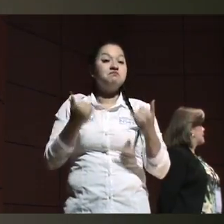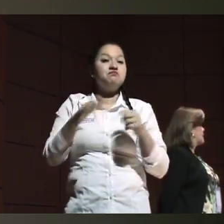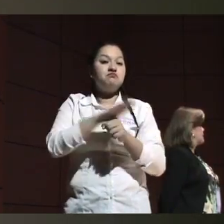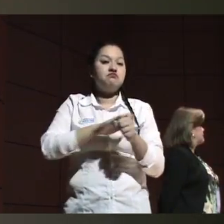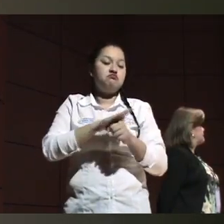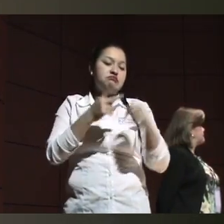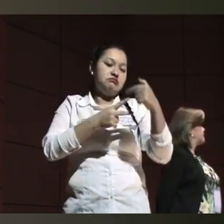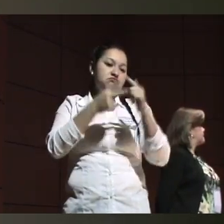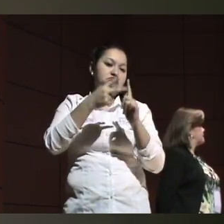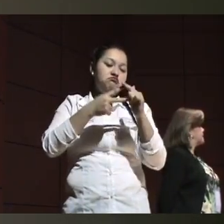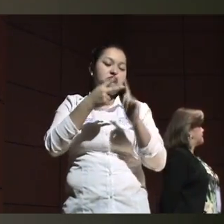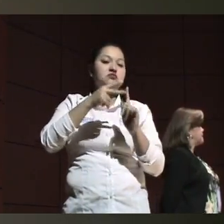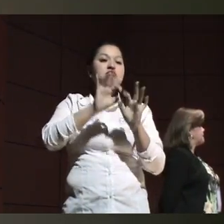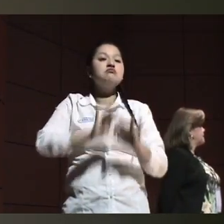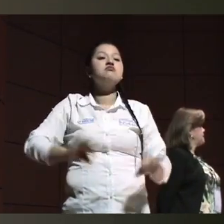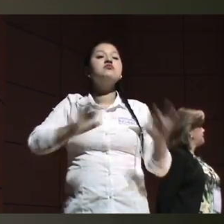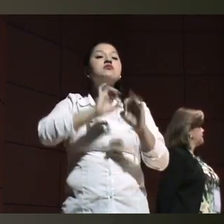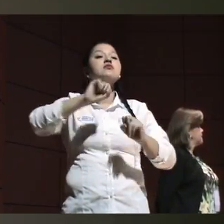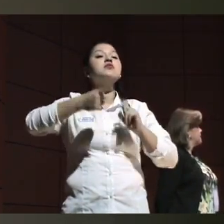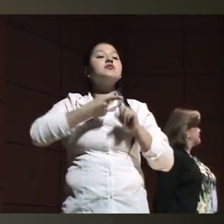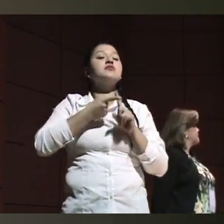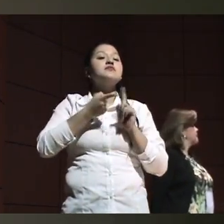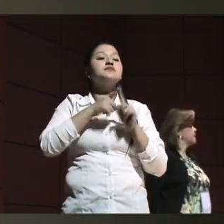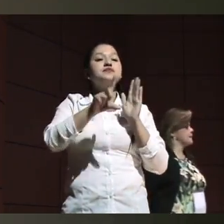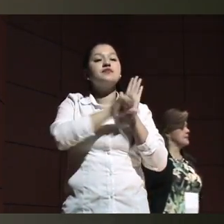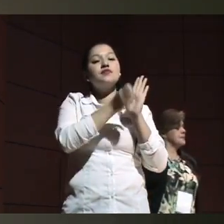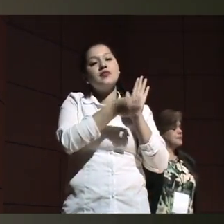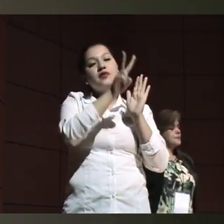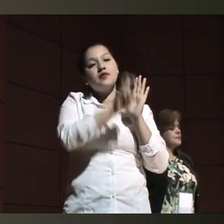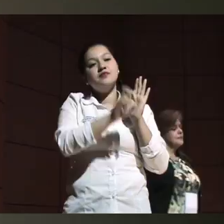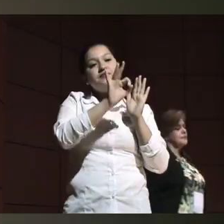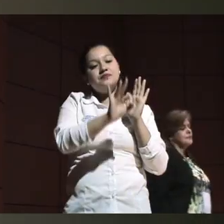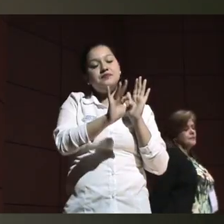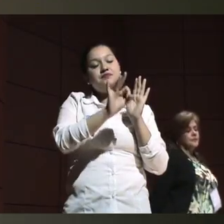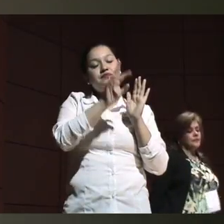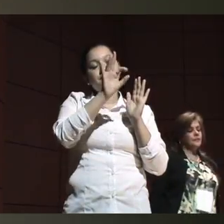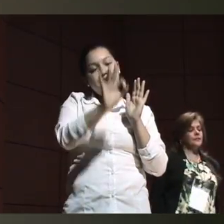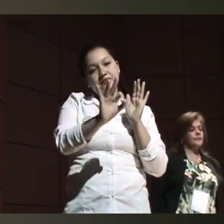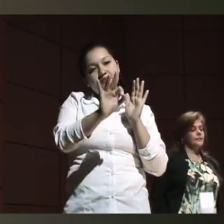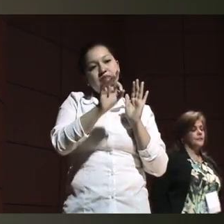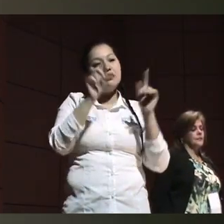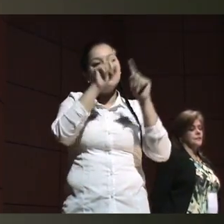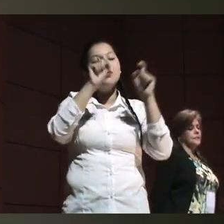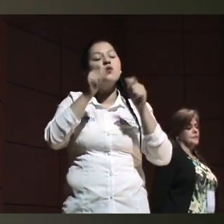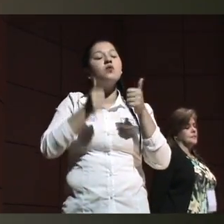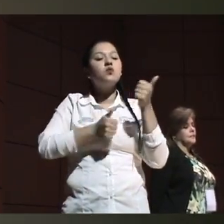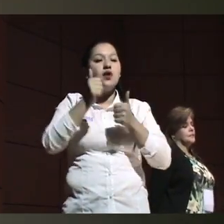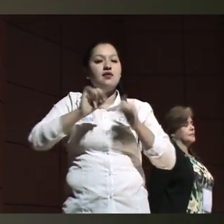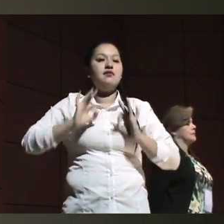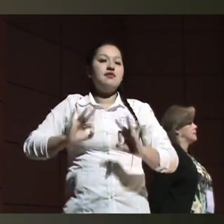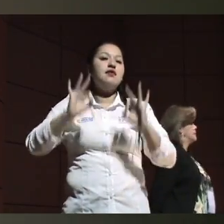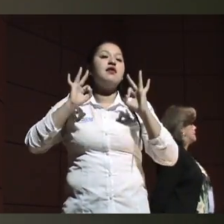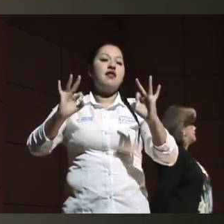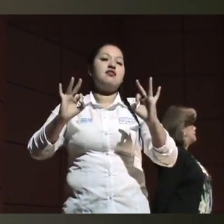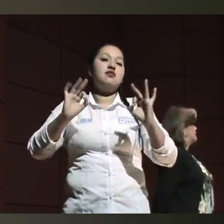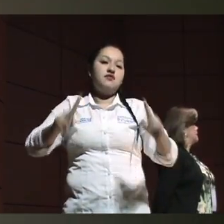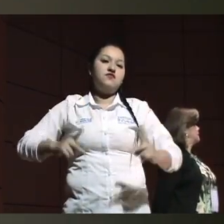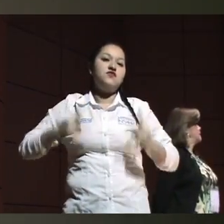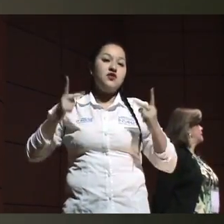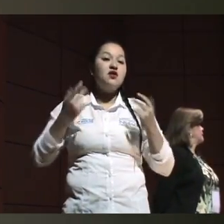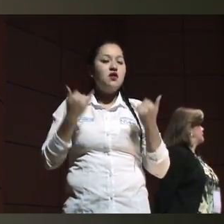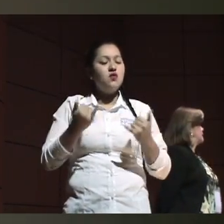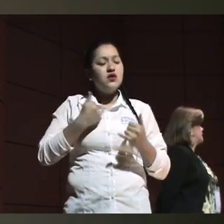importantes. Primero, la ley 1733, que habla de la calidad de vida y la que en este momento nos ha